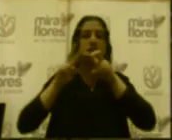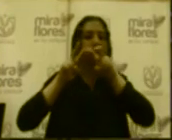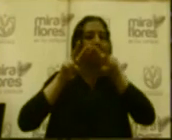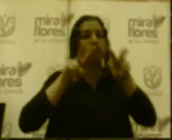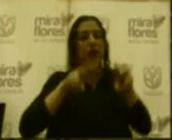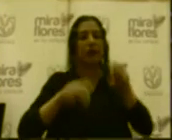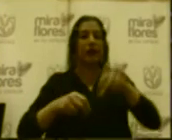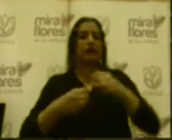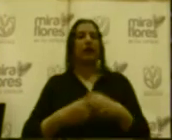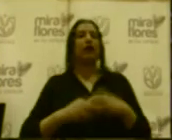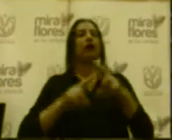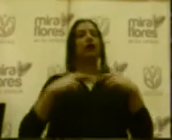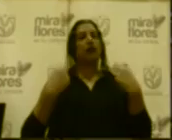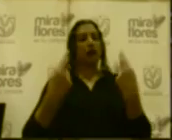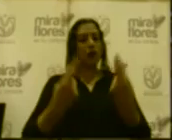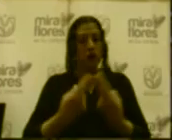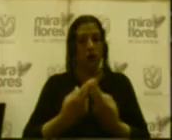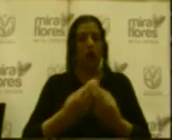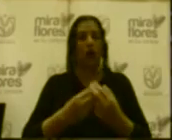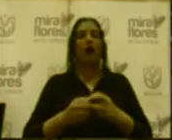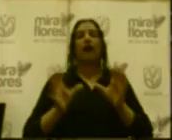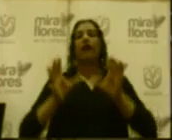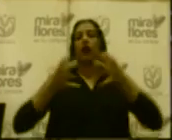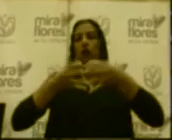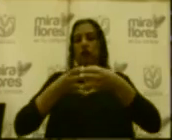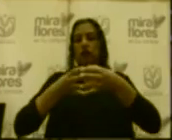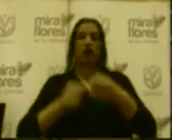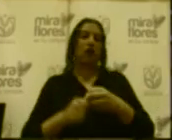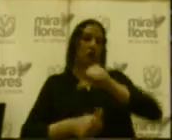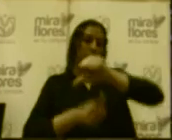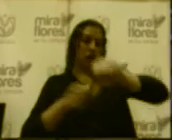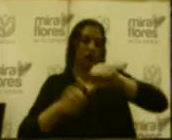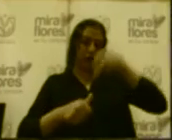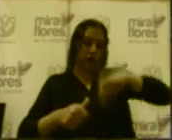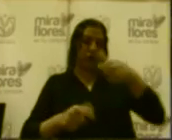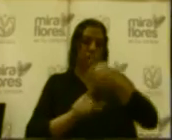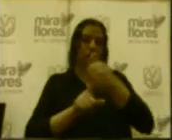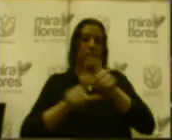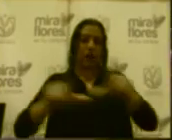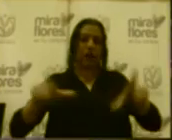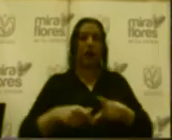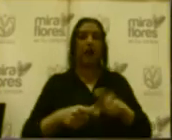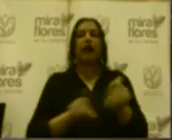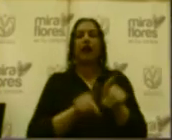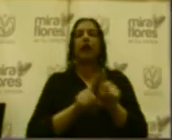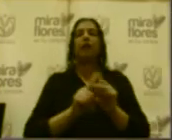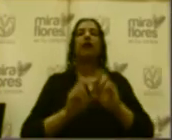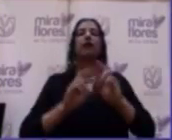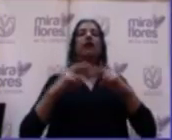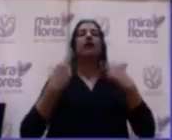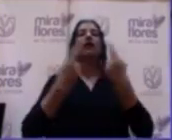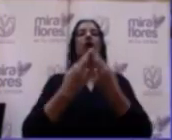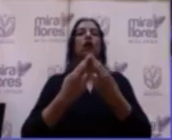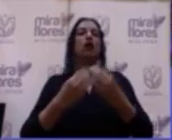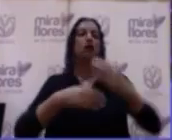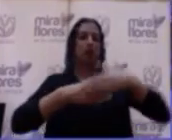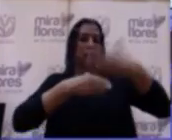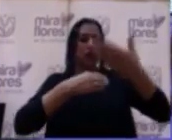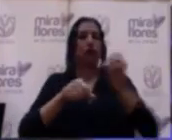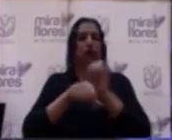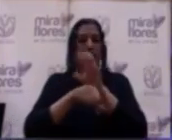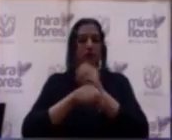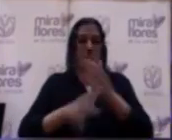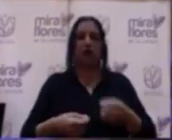sesión del Consejo de Coordinación Local, como de la sesión de consejo que tendremos más adelante.